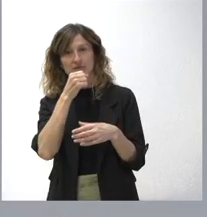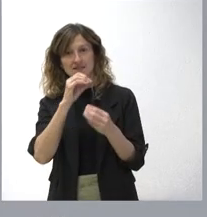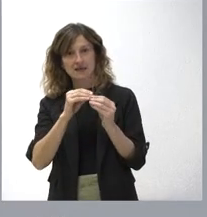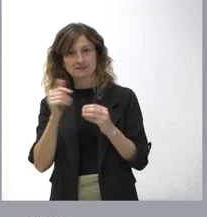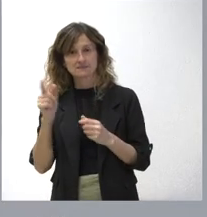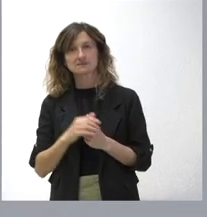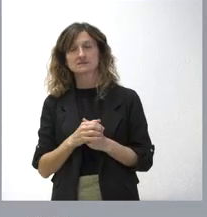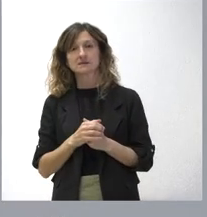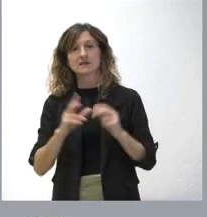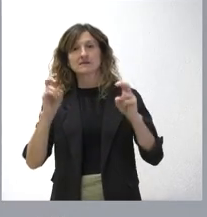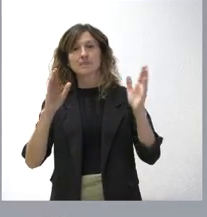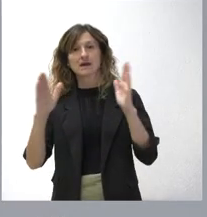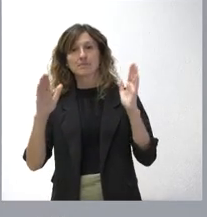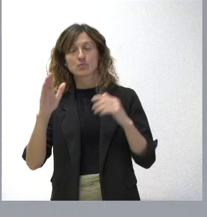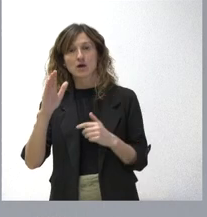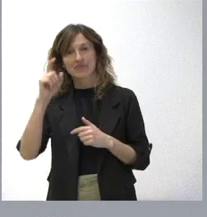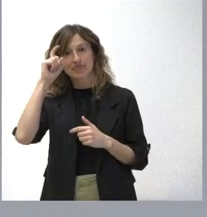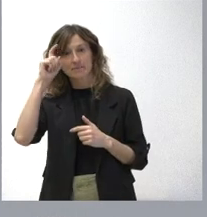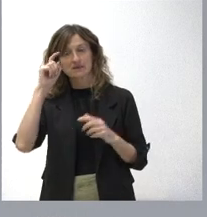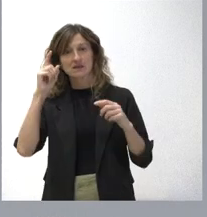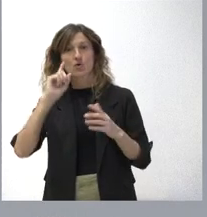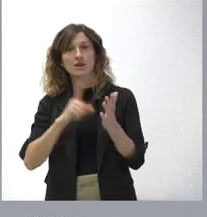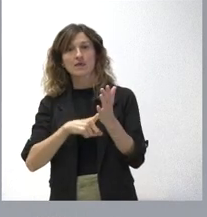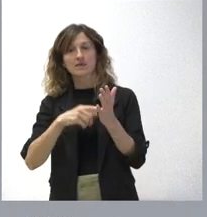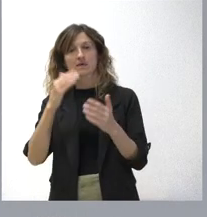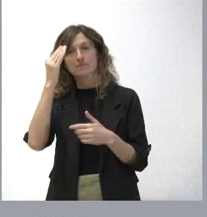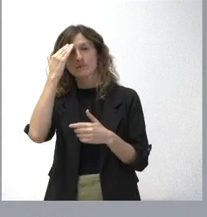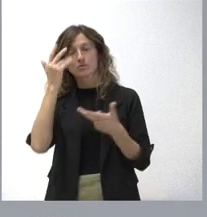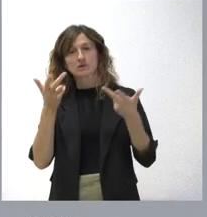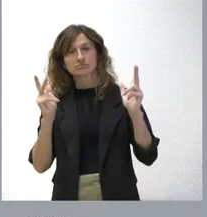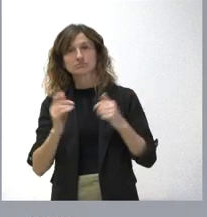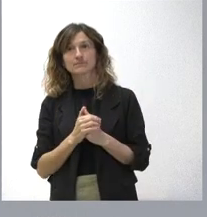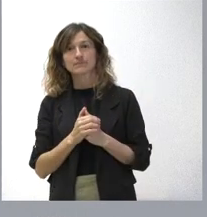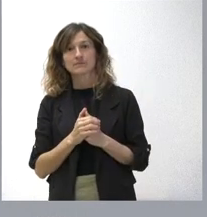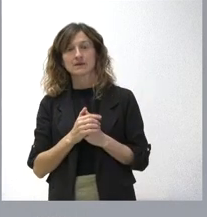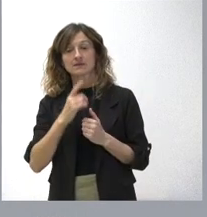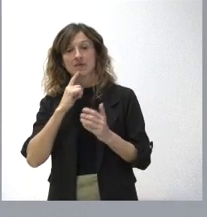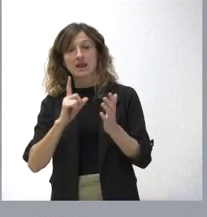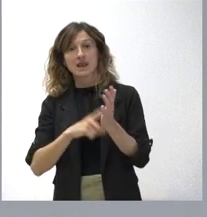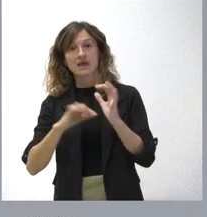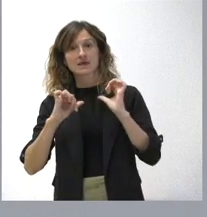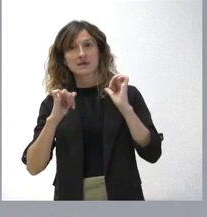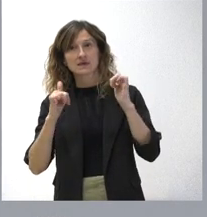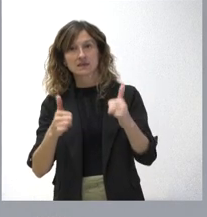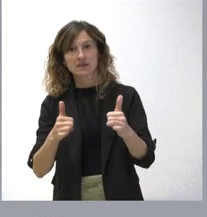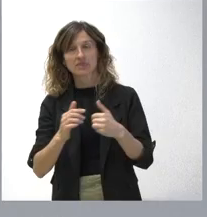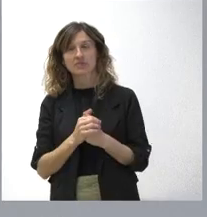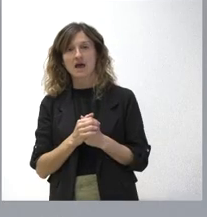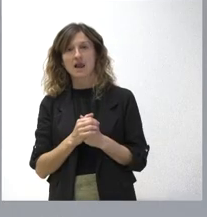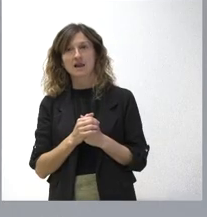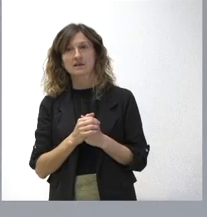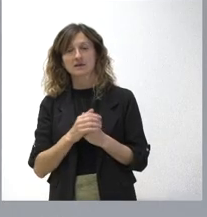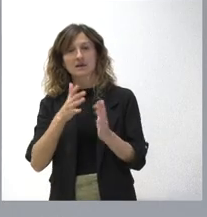Socialista en la época de Zapatero, la ley de memoria histórica, es que aquella ley inicial tenía un expositivo